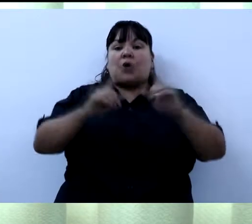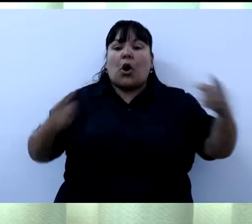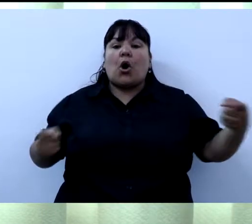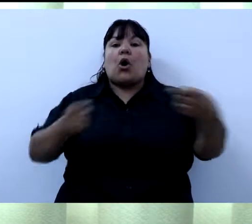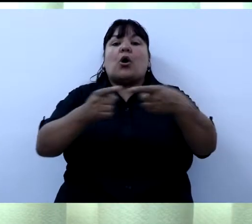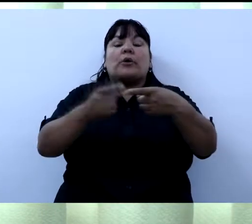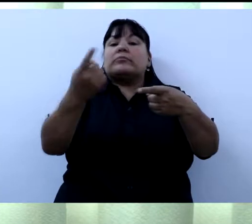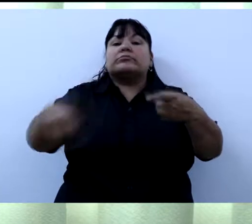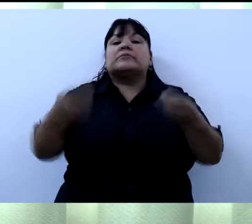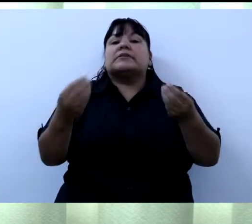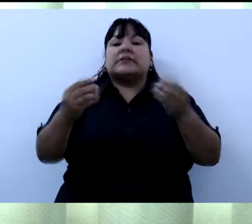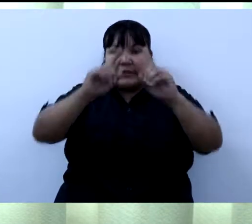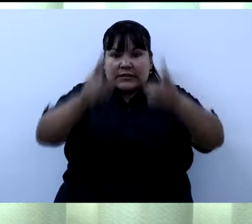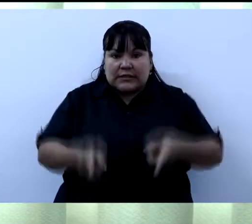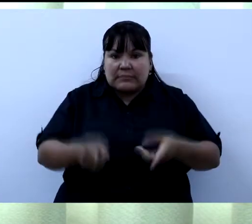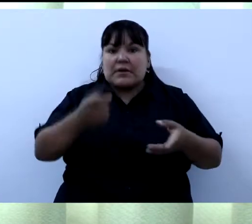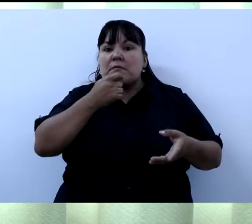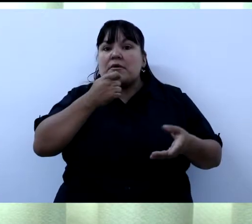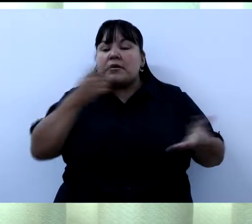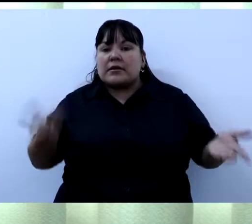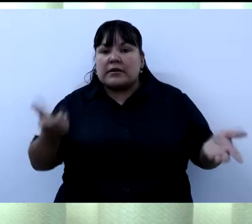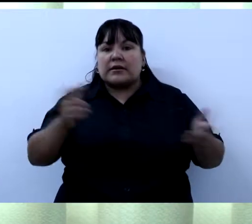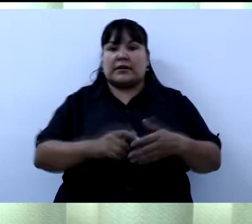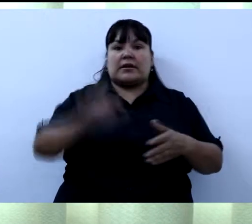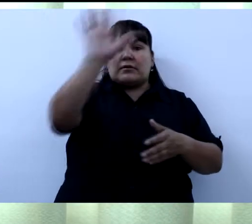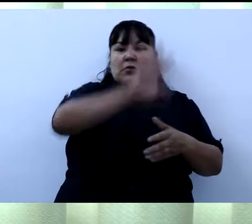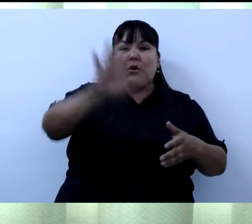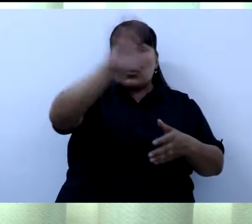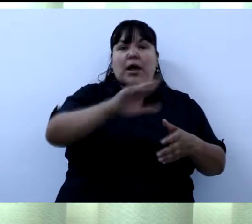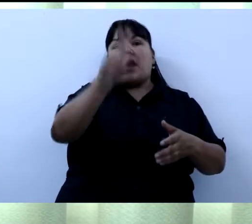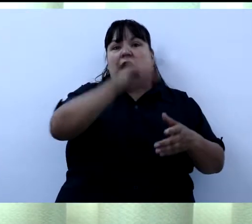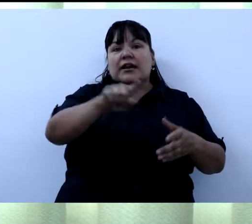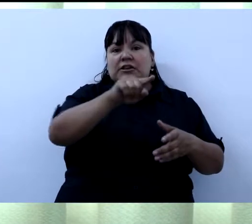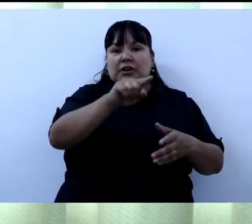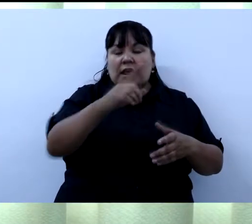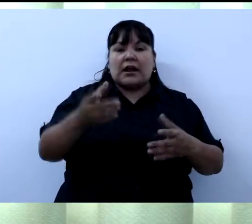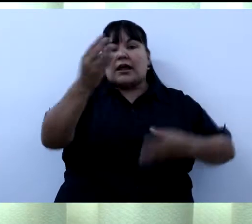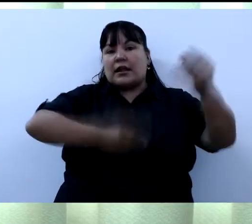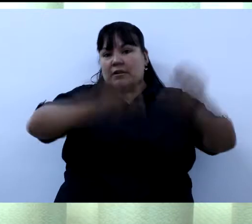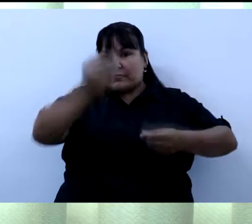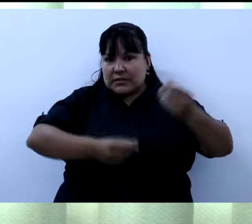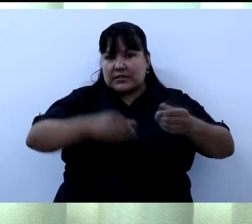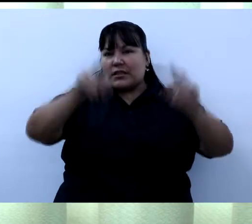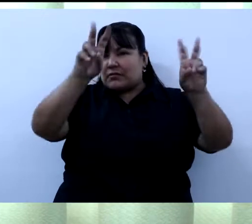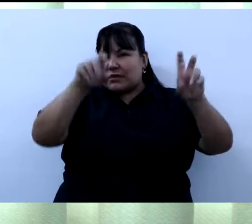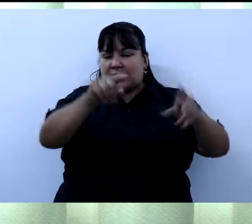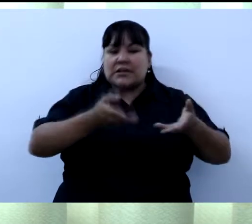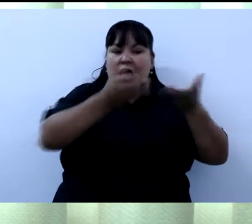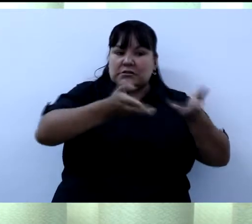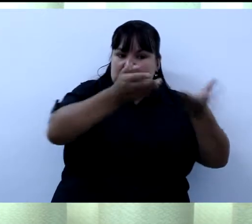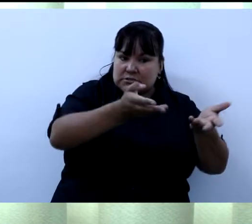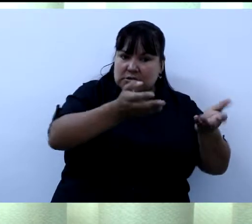administrativas, tanto a las direcciones regionales como así también a los supervisores y directores de las diferentes instituciones de